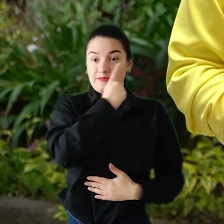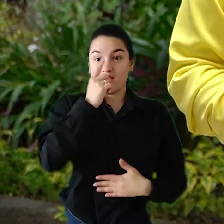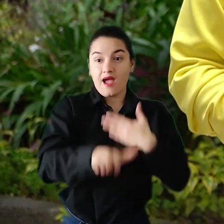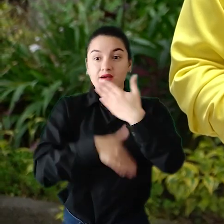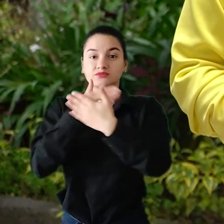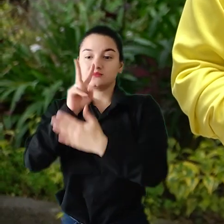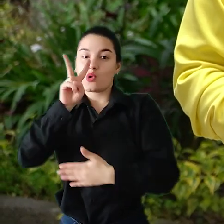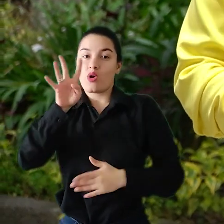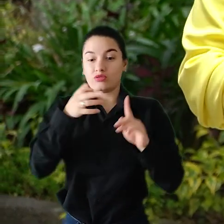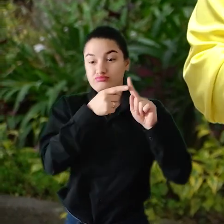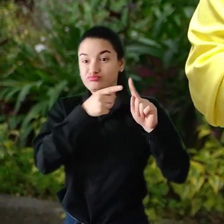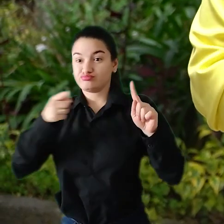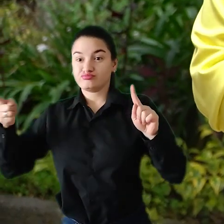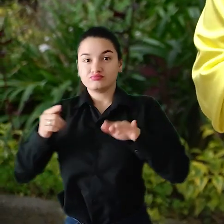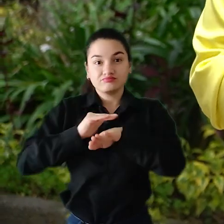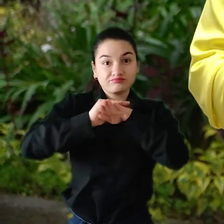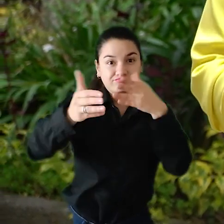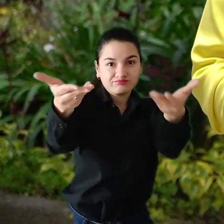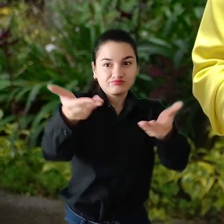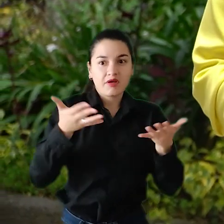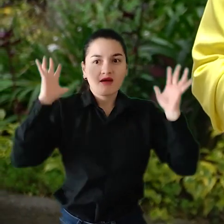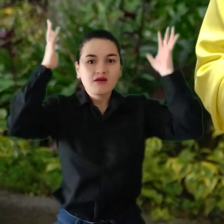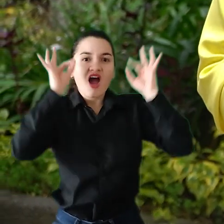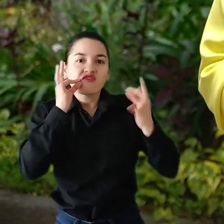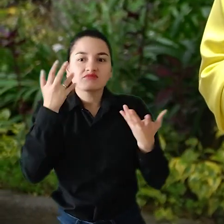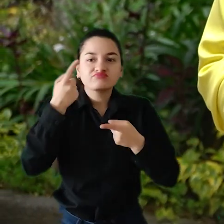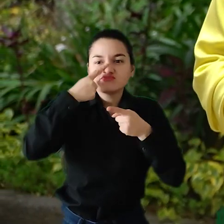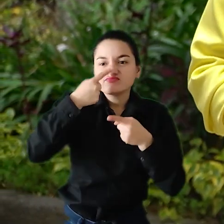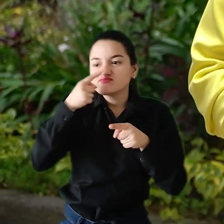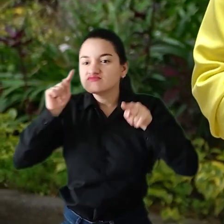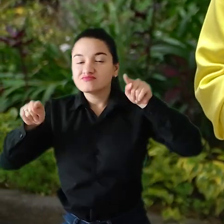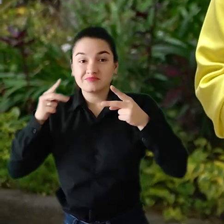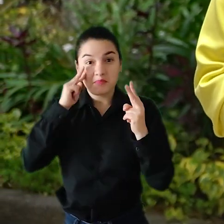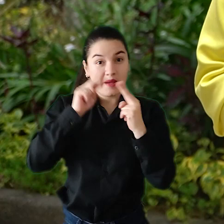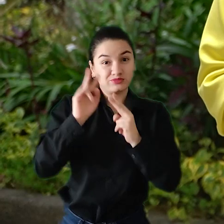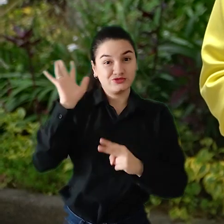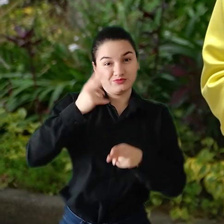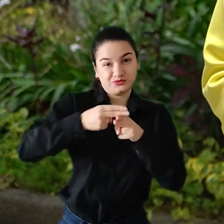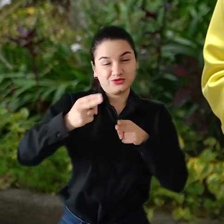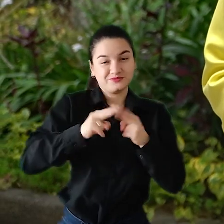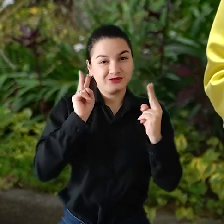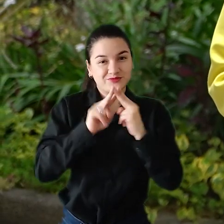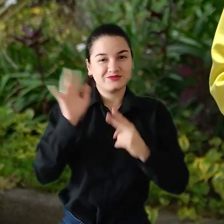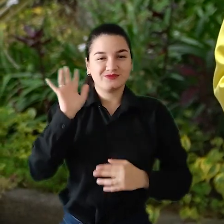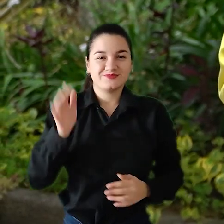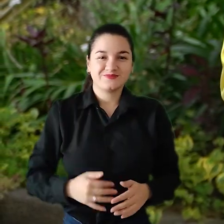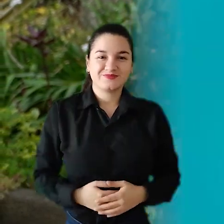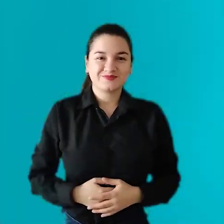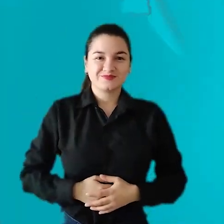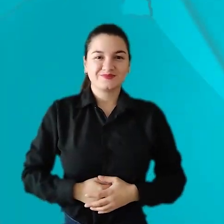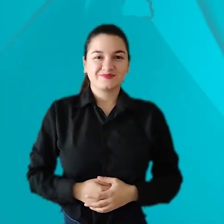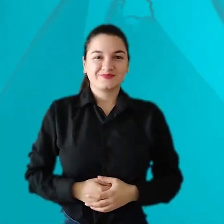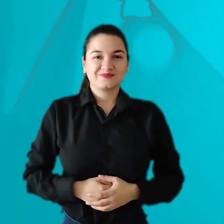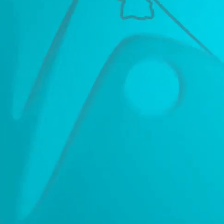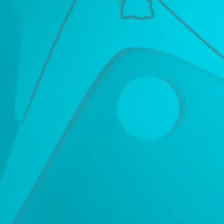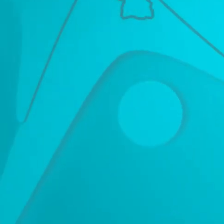evento se realizará del 22 al 24 de septiembre en la Casona Tamina. ¡Los esperamos!